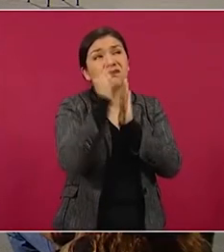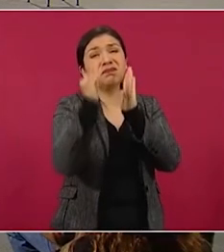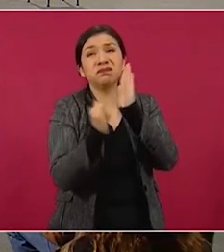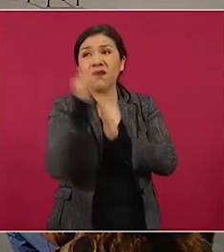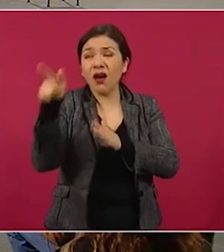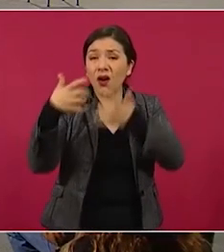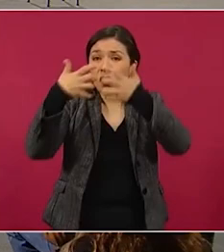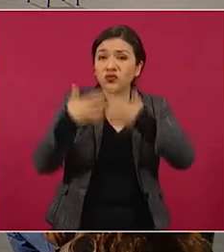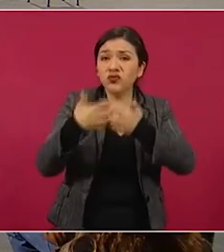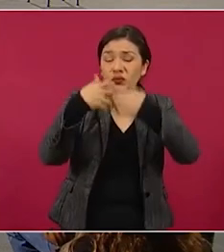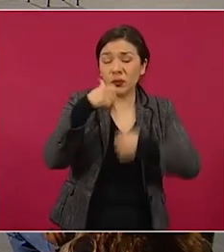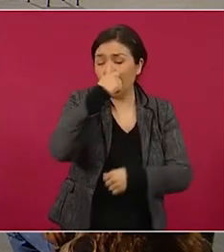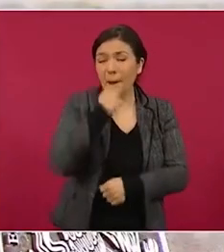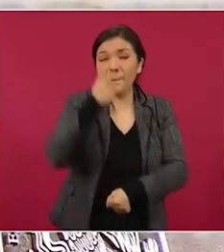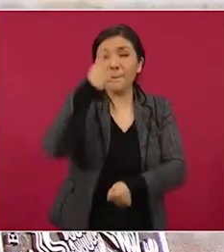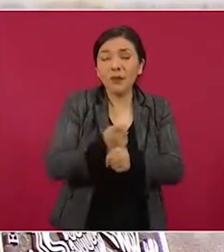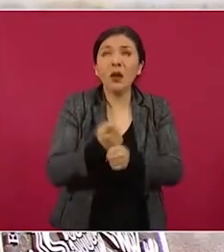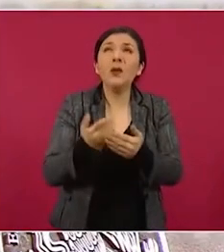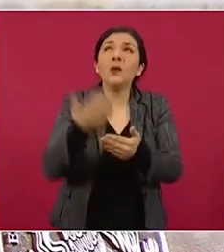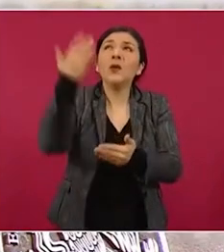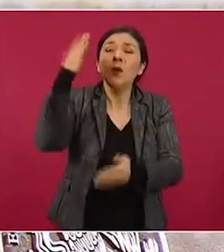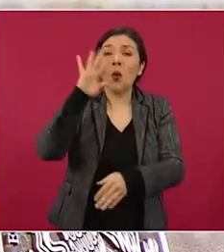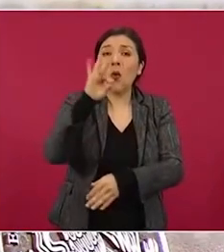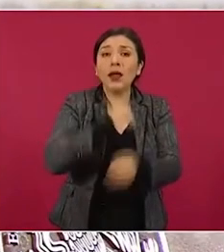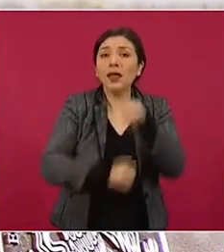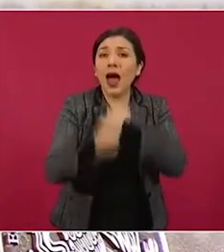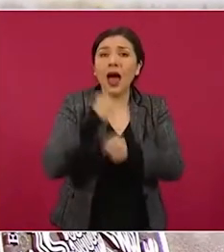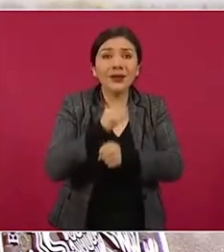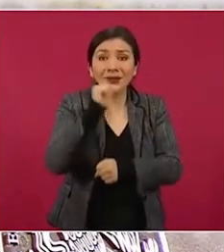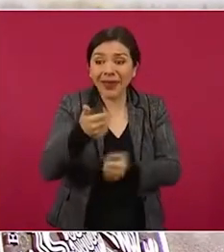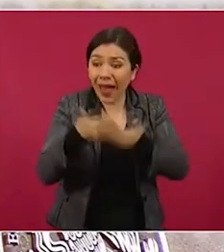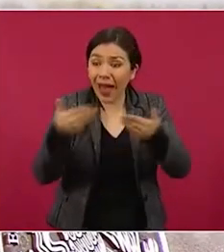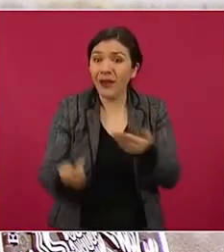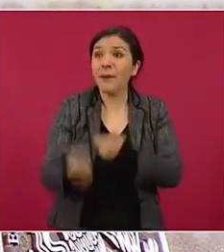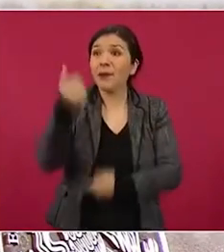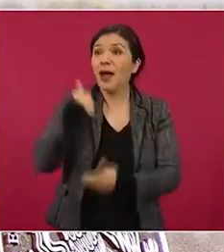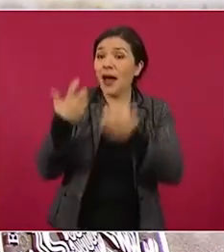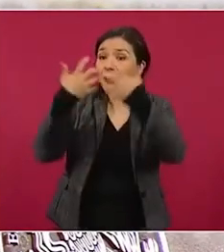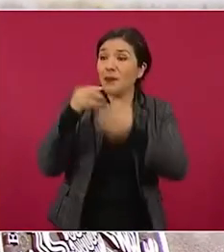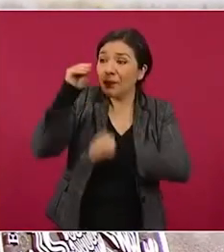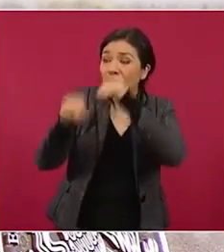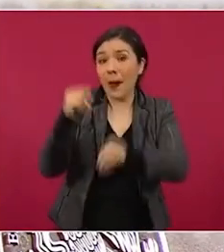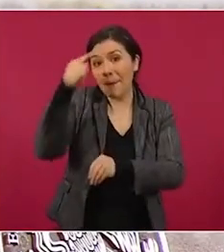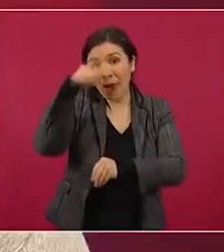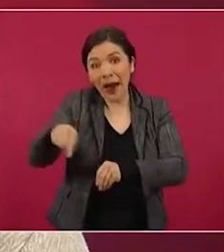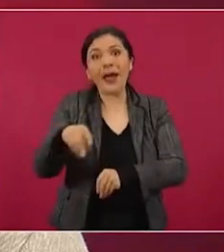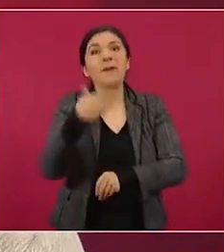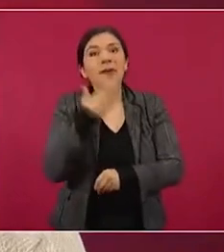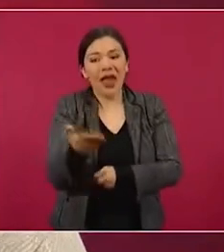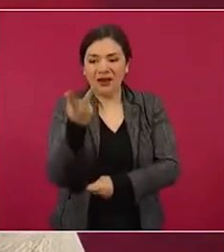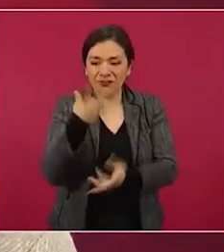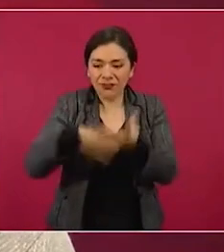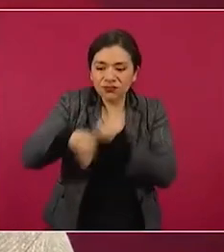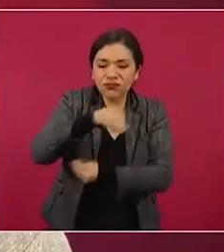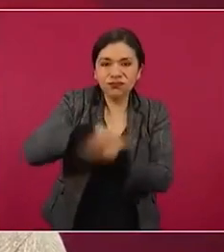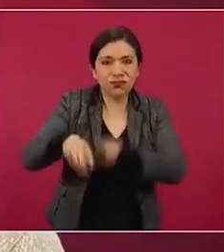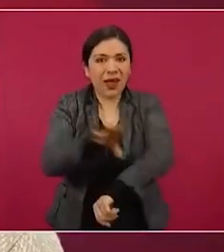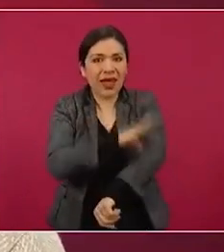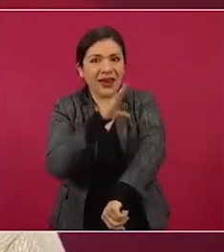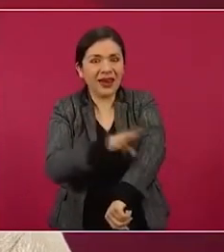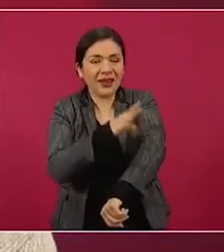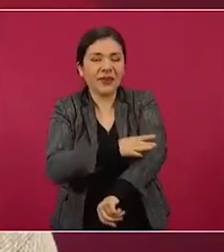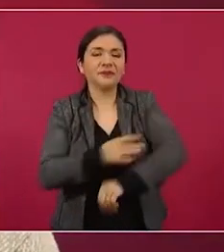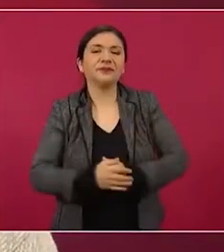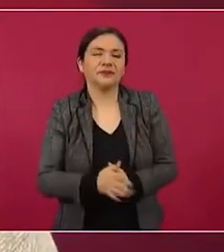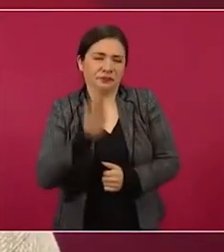la primera en más de 40 años, para buscar la autosuficiencia energética. Les compartimos un dato